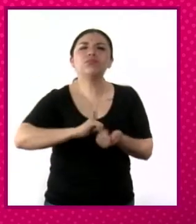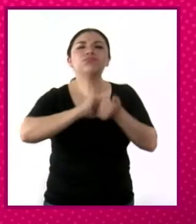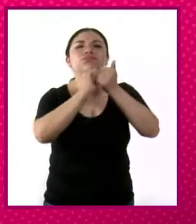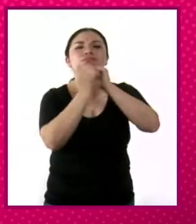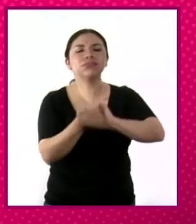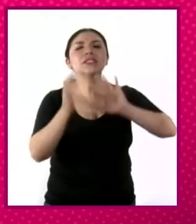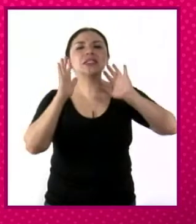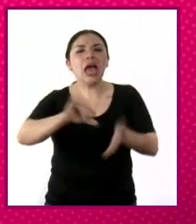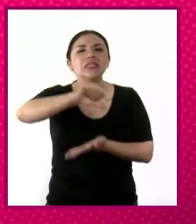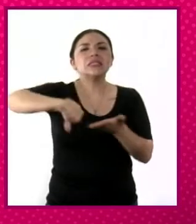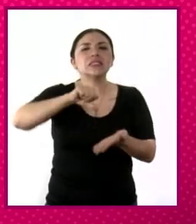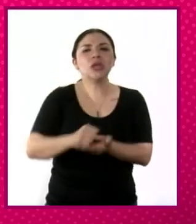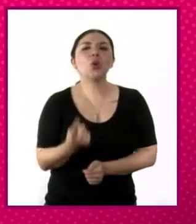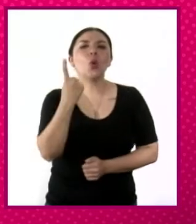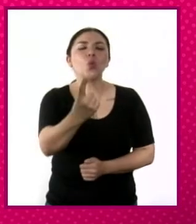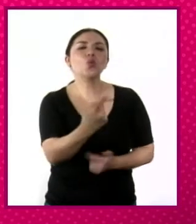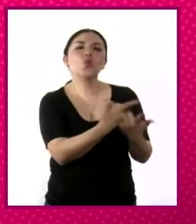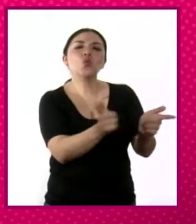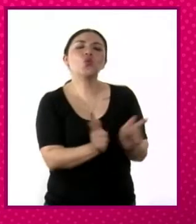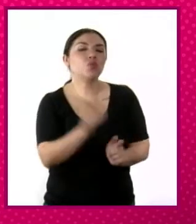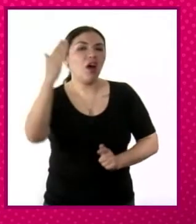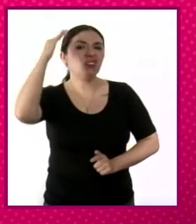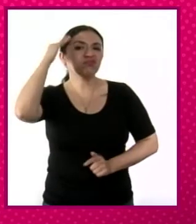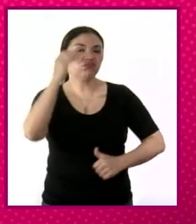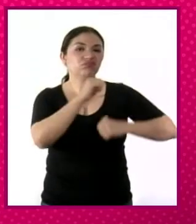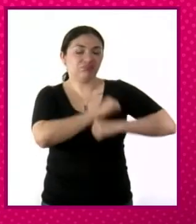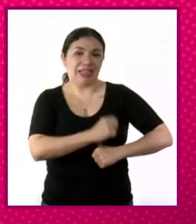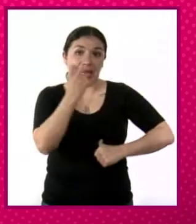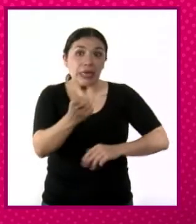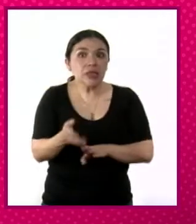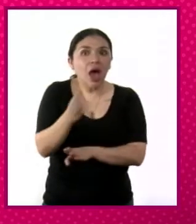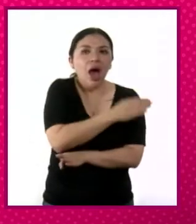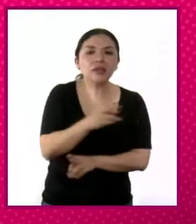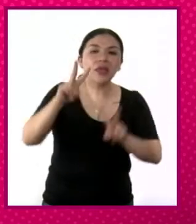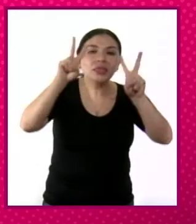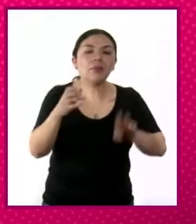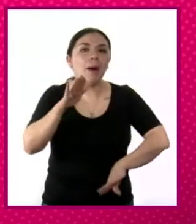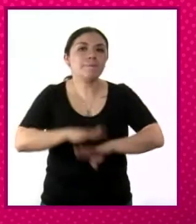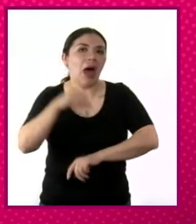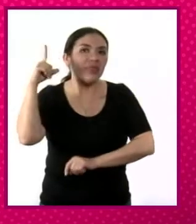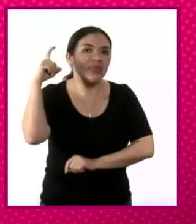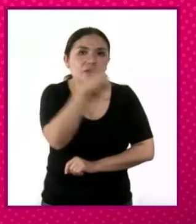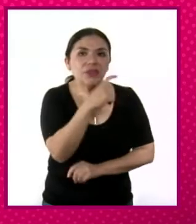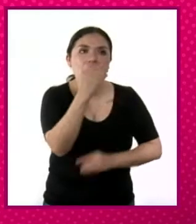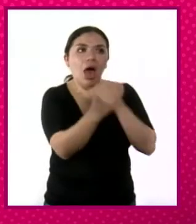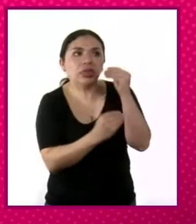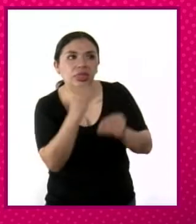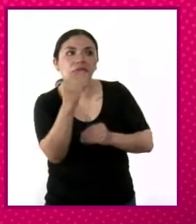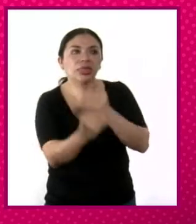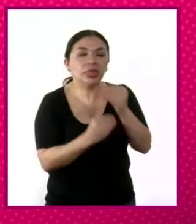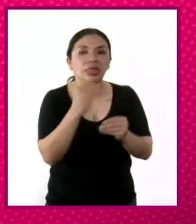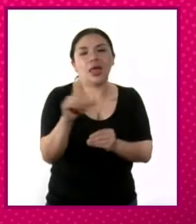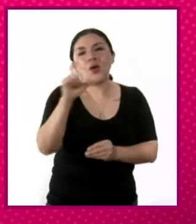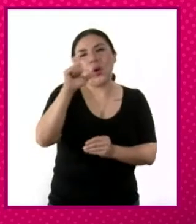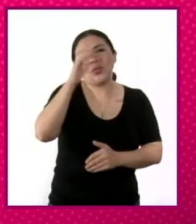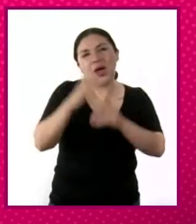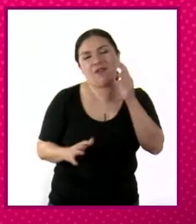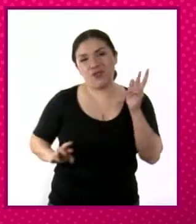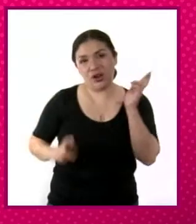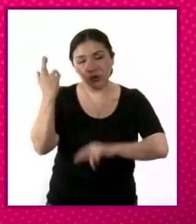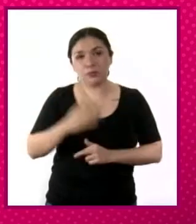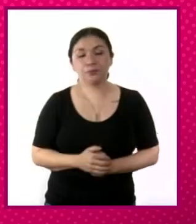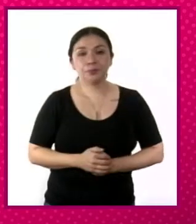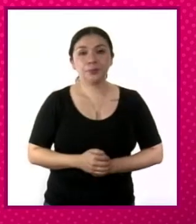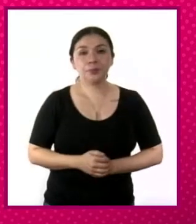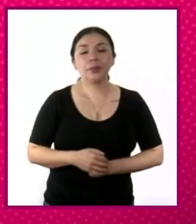la centralización del poder, que había sido un tema bastante cuestionado con el fin de la Revolución Mexicana. El